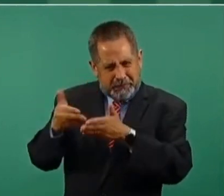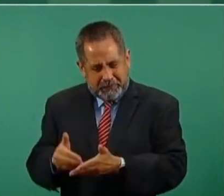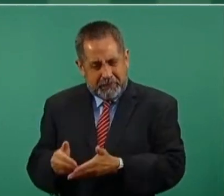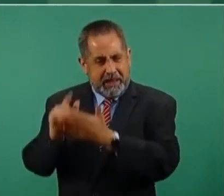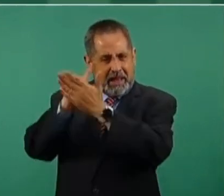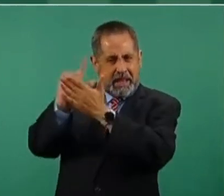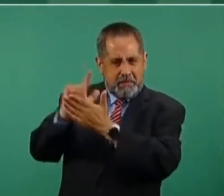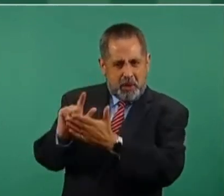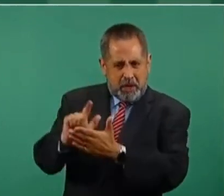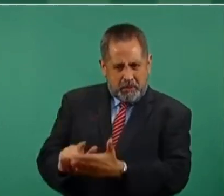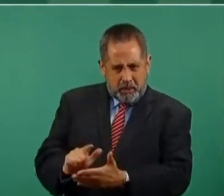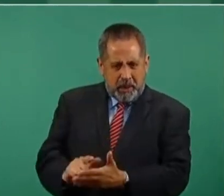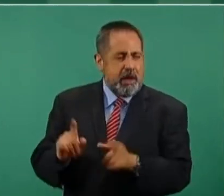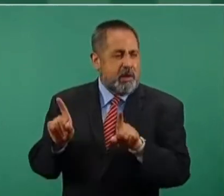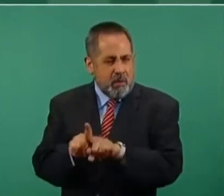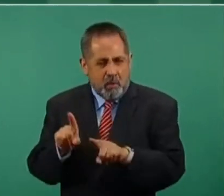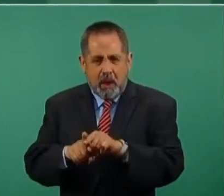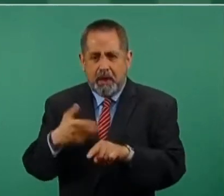fundamental.